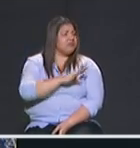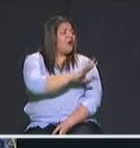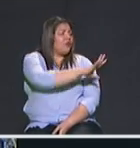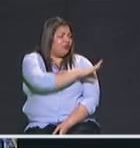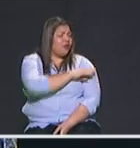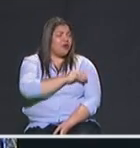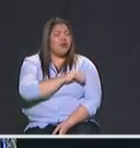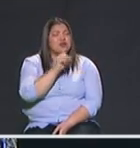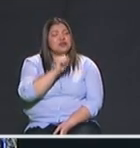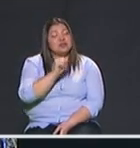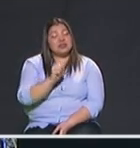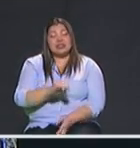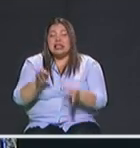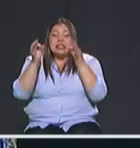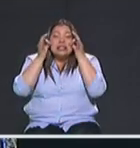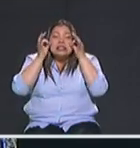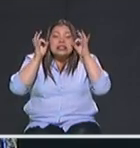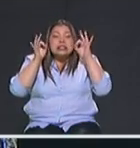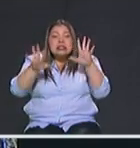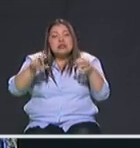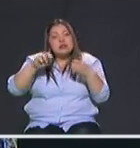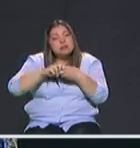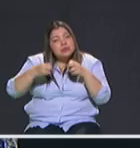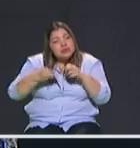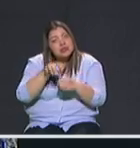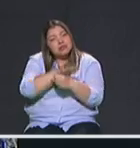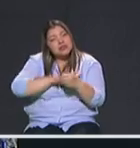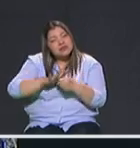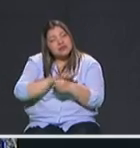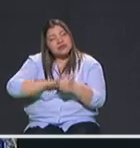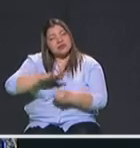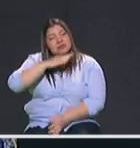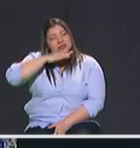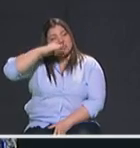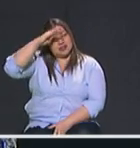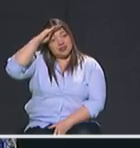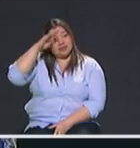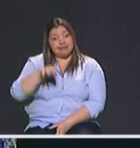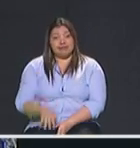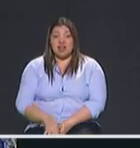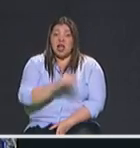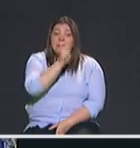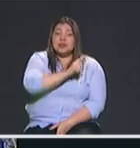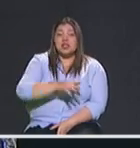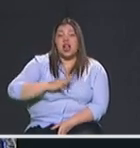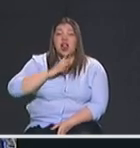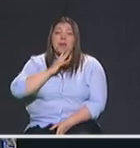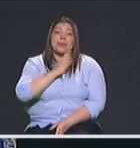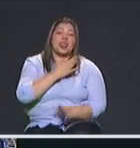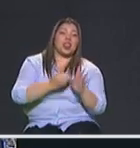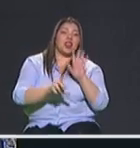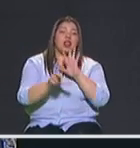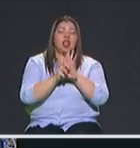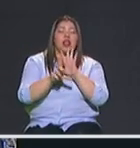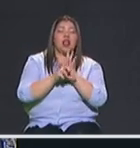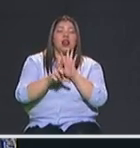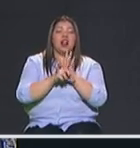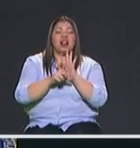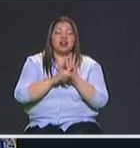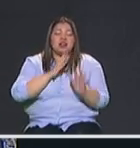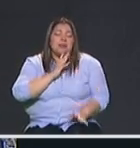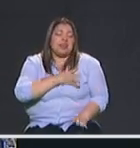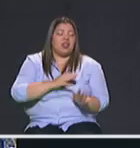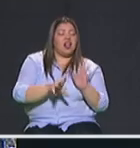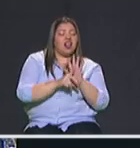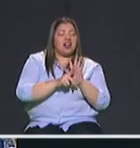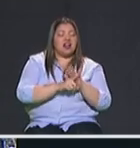conocerlo es que el grave problema de esta ciudad es que los ilegales tienen un poder territorial, no solamente en los barrios, sino también en